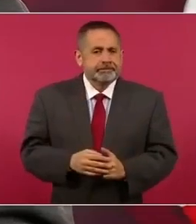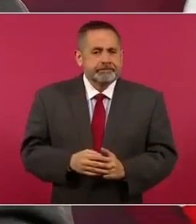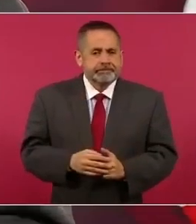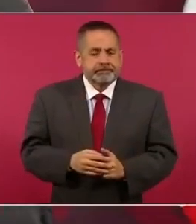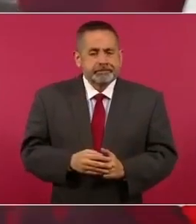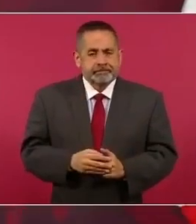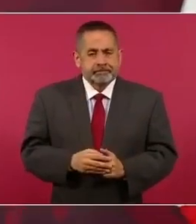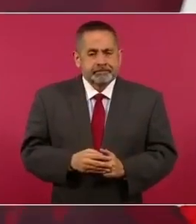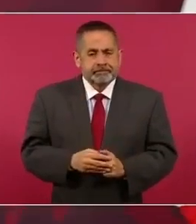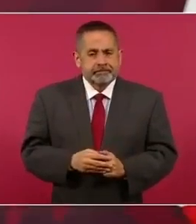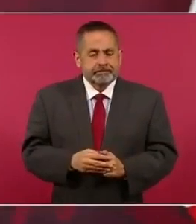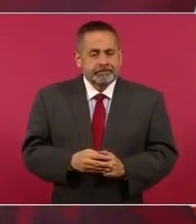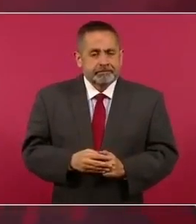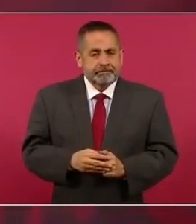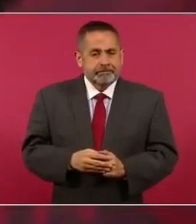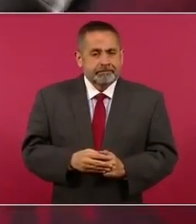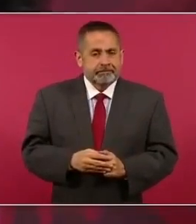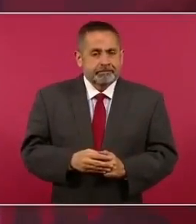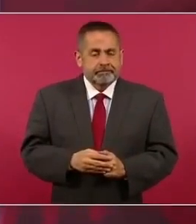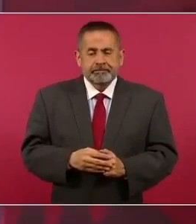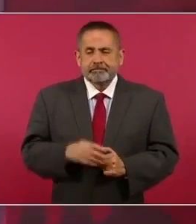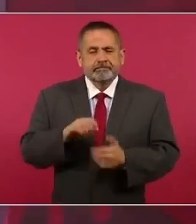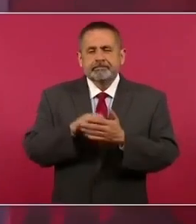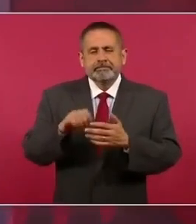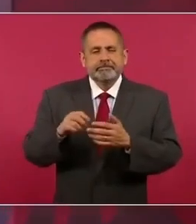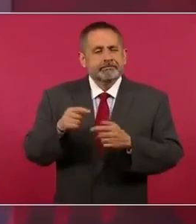y vienen aquí a Coyoacán